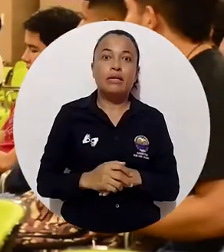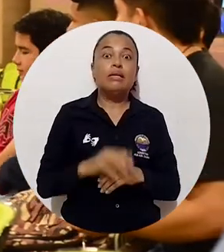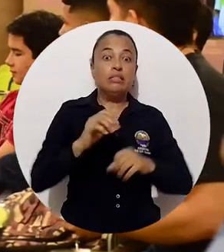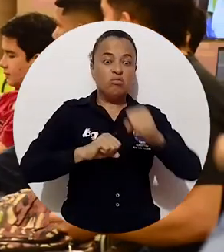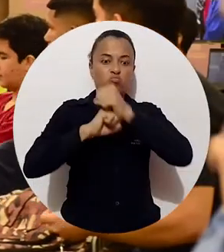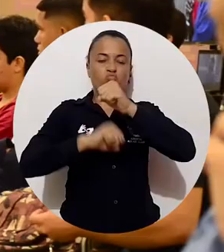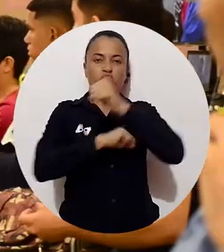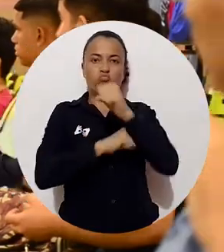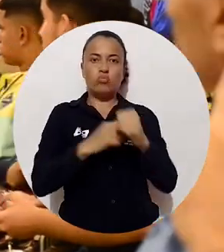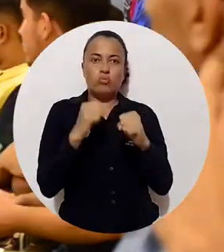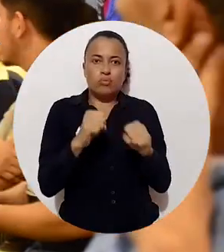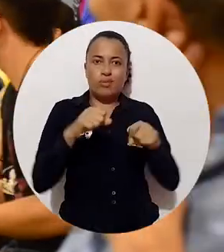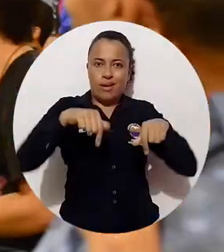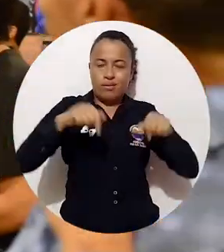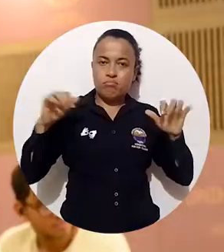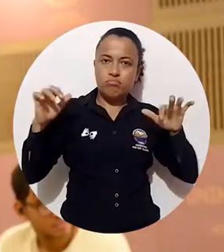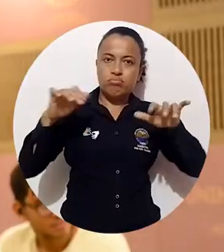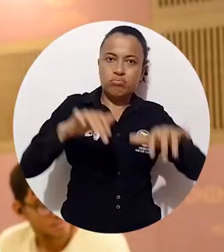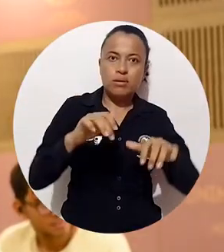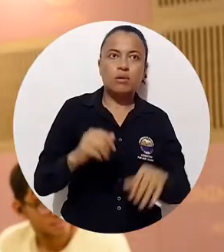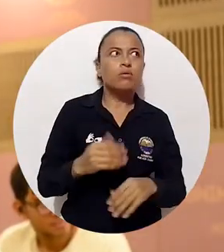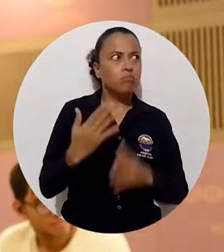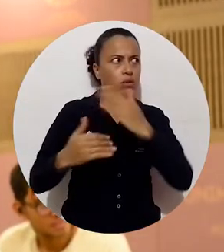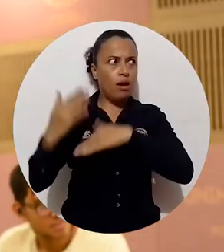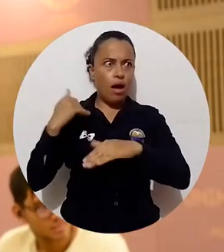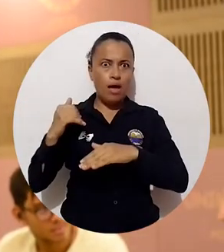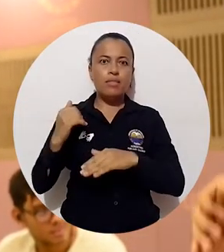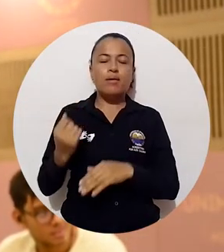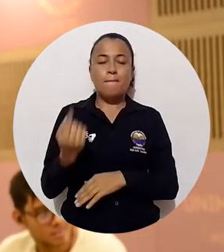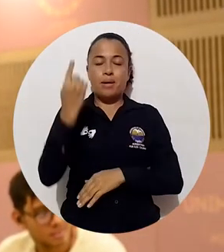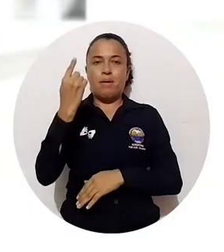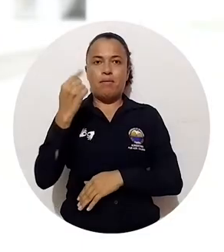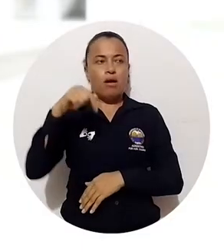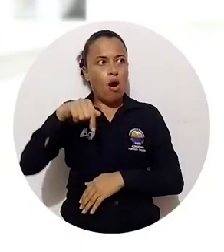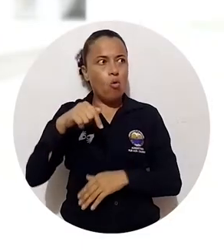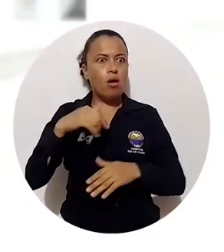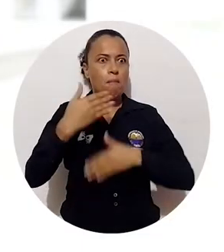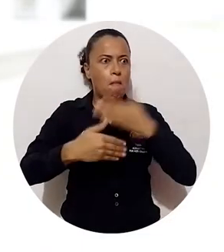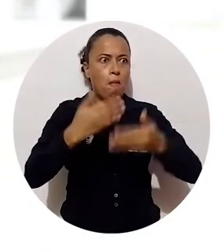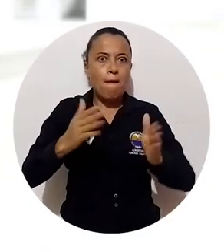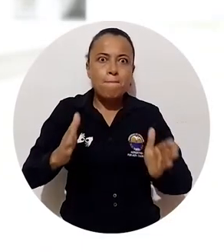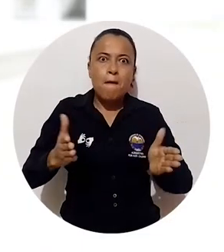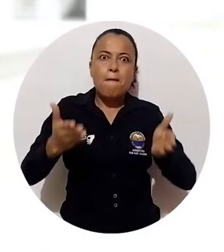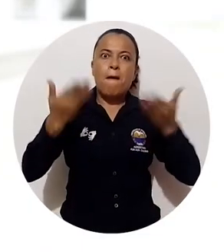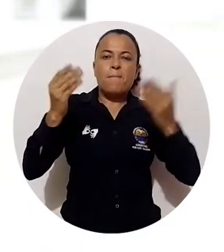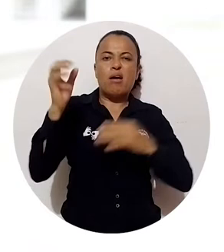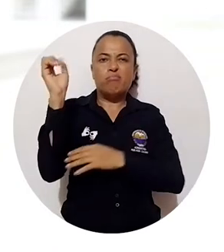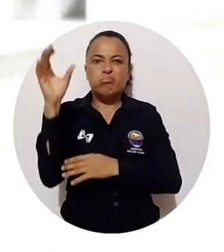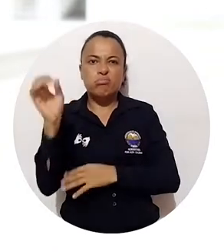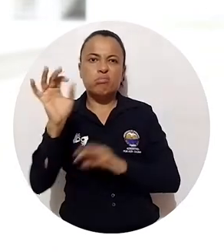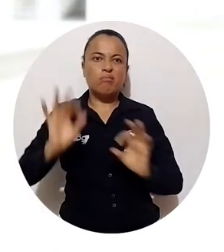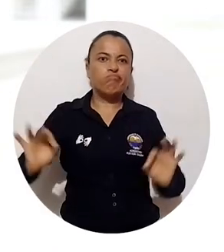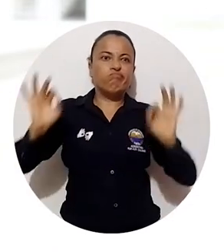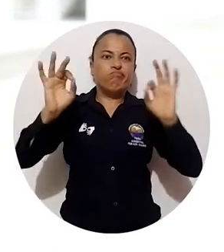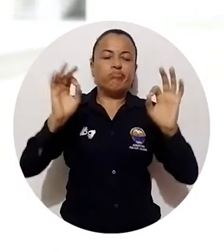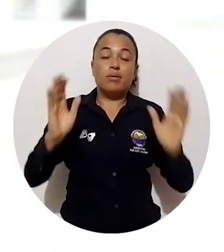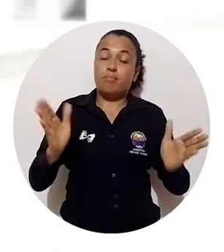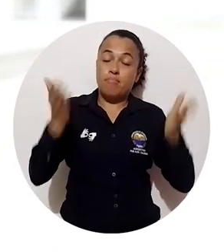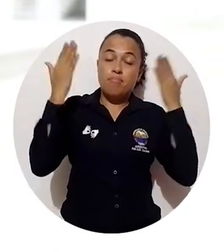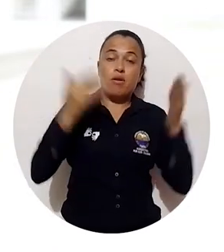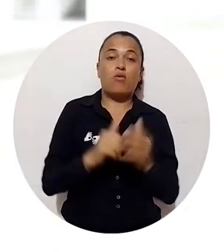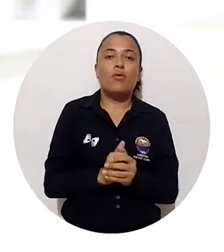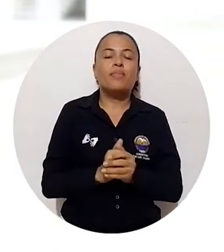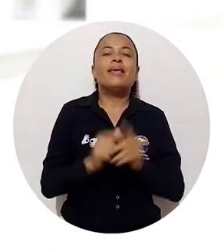un fortalecimiento en el evento. Es un poco diferente a cuando vine por primera vez al evento. Se ve mucho más organizado, la calidad de las ponencias es